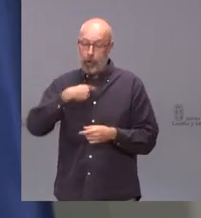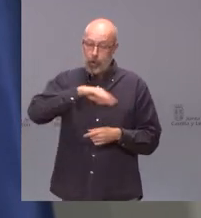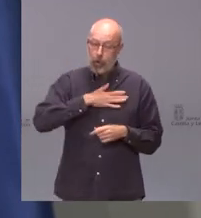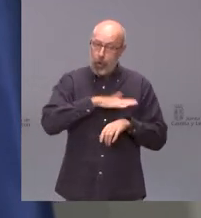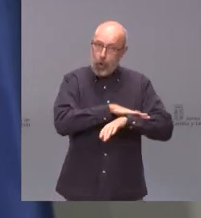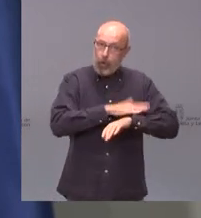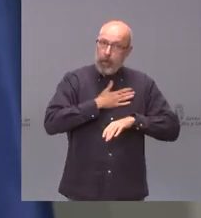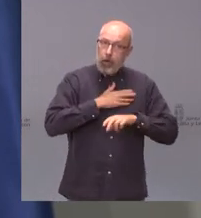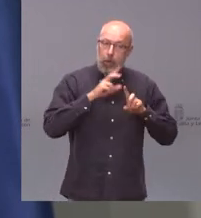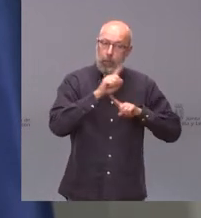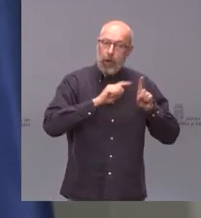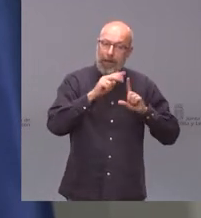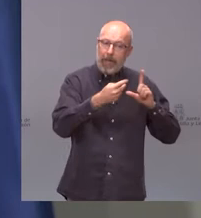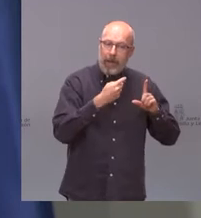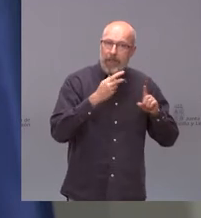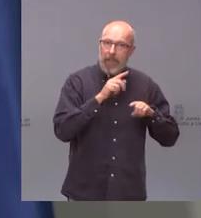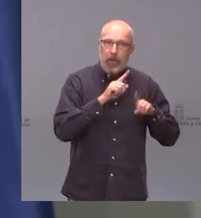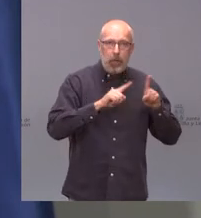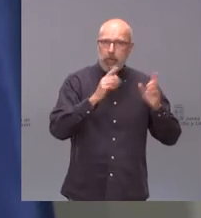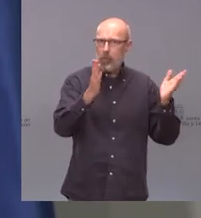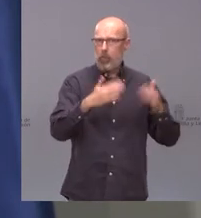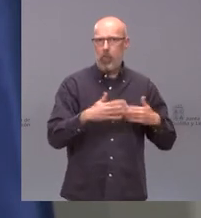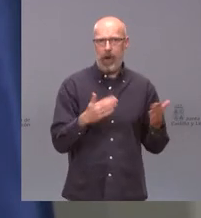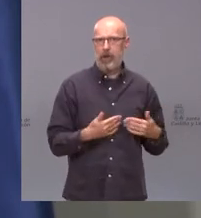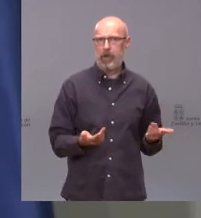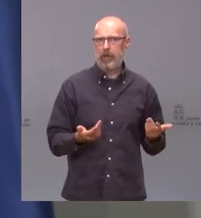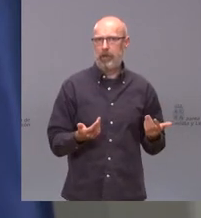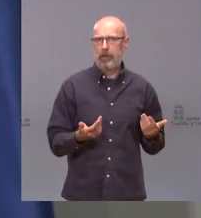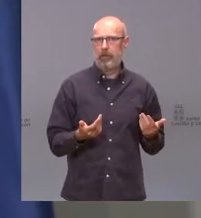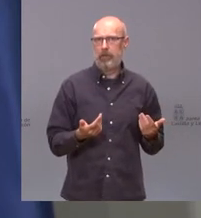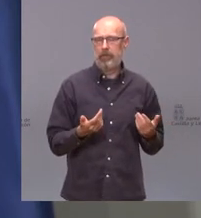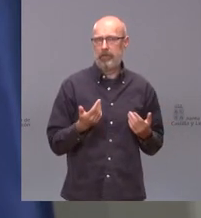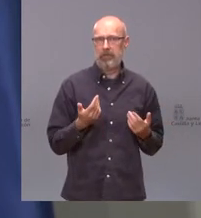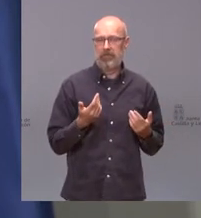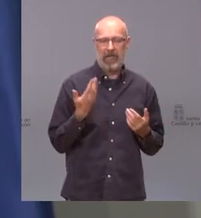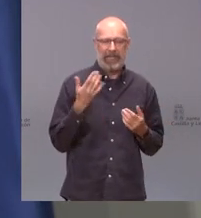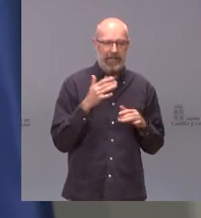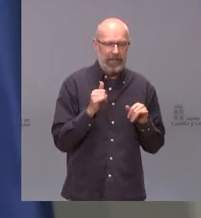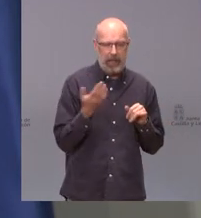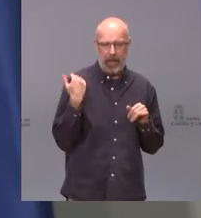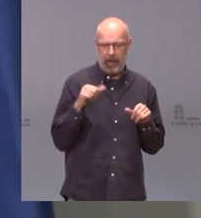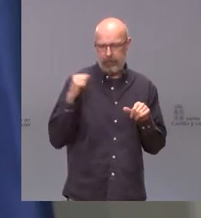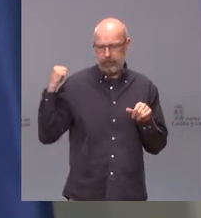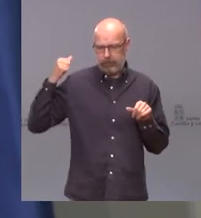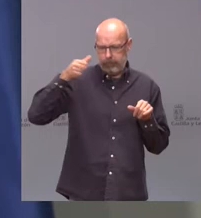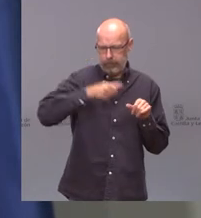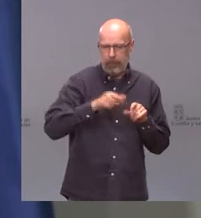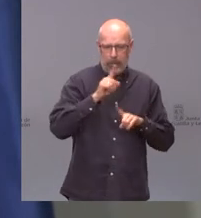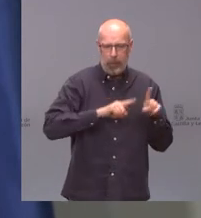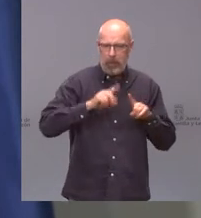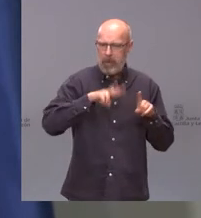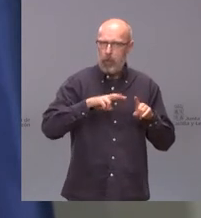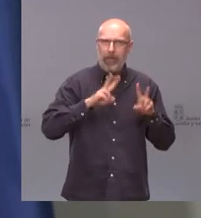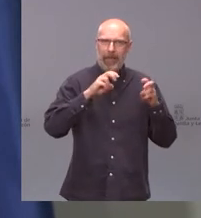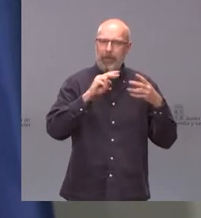transparencia con la información y no lo tenía hace un mes hace dos meses y no lo tiene hoy e insisto